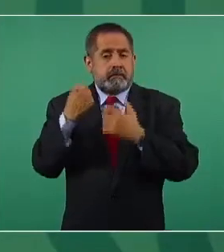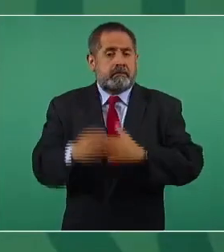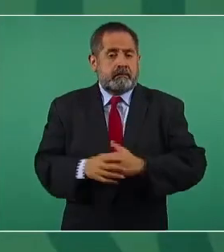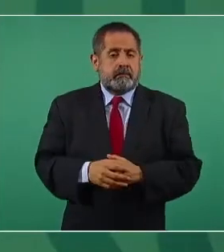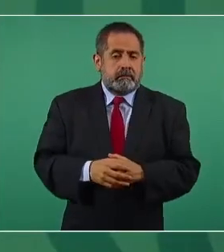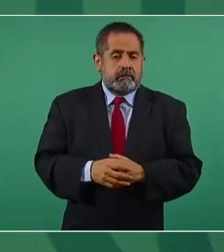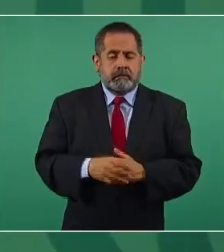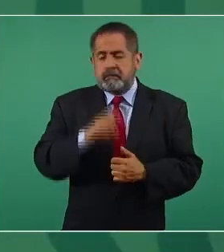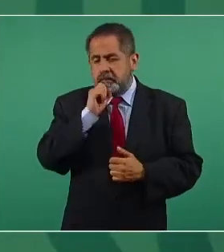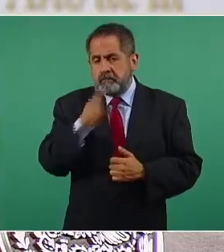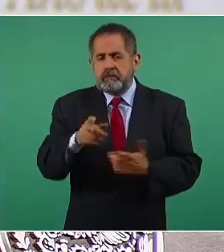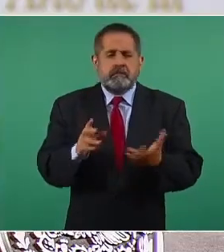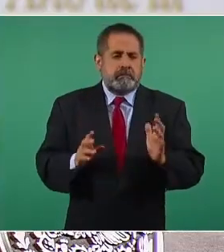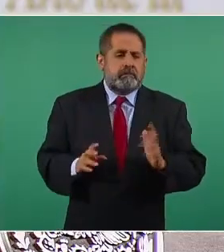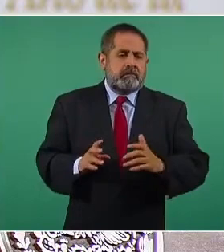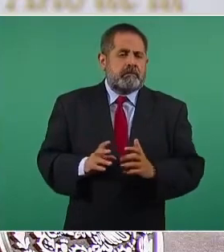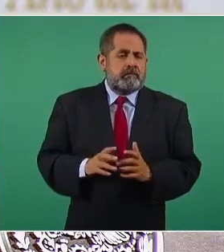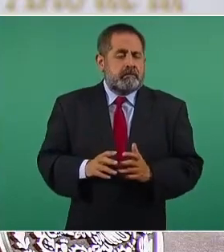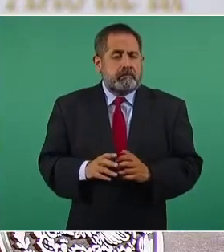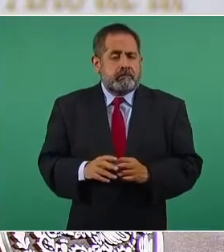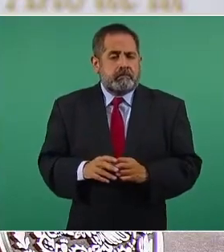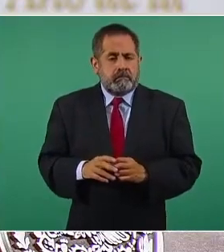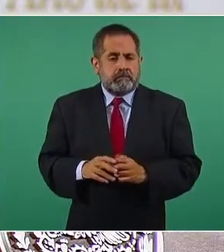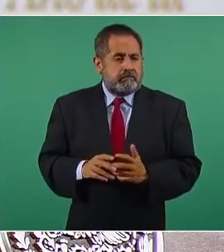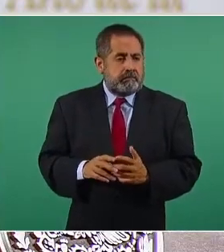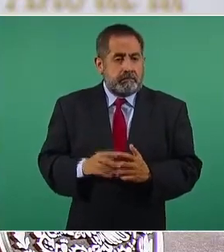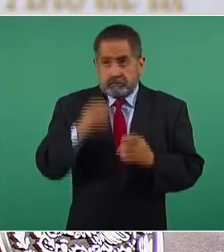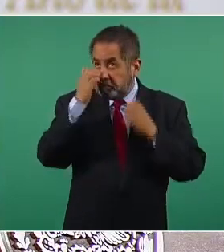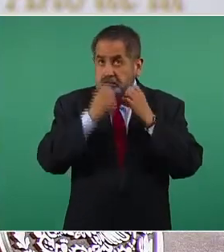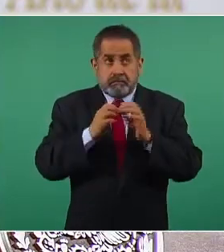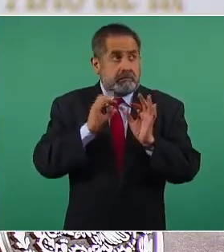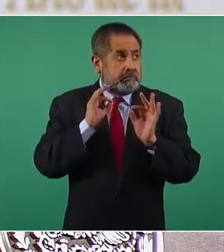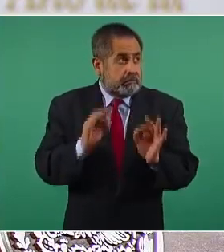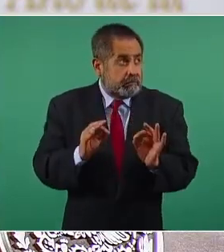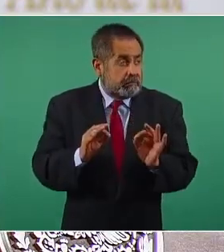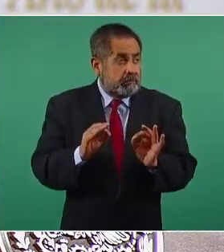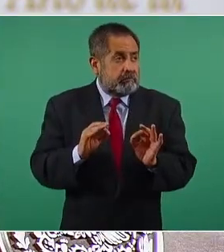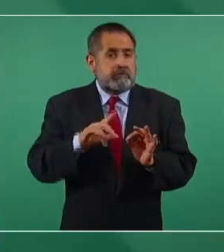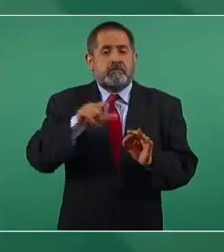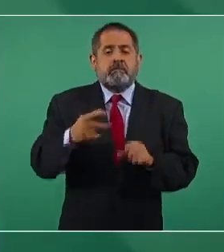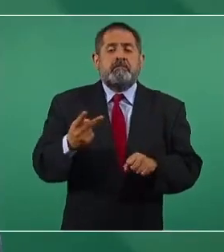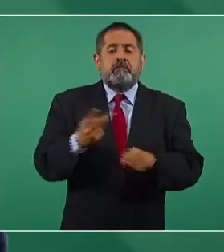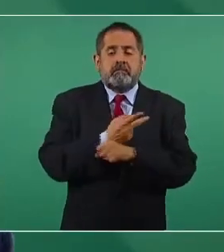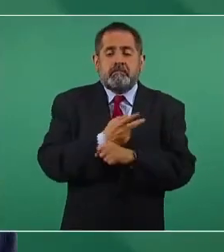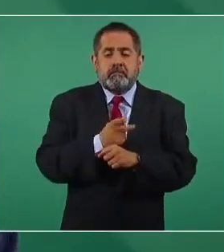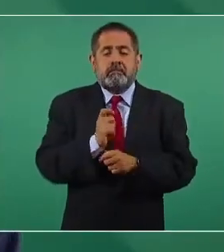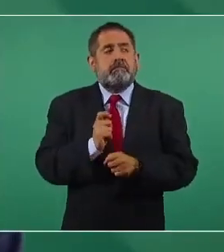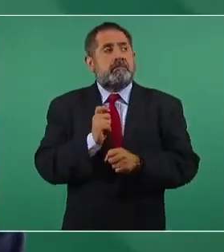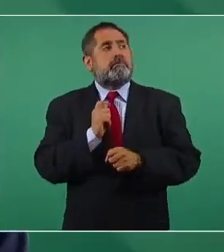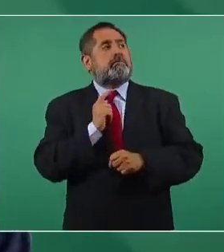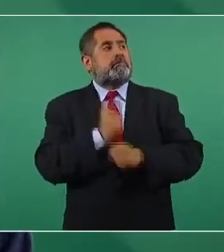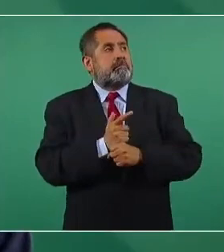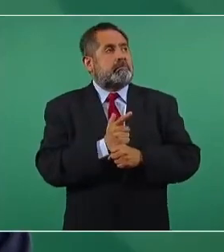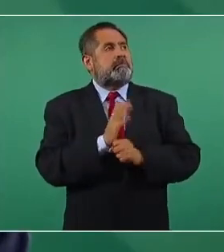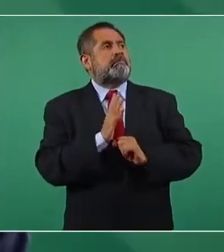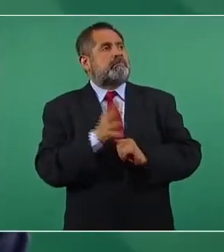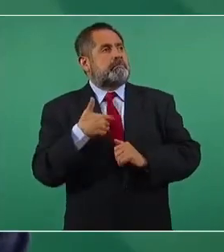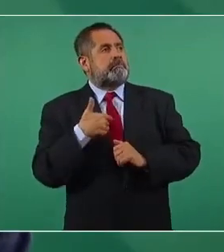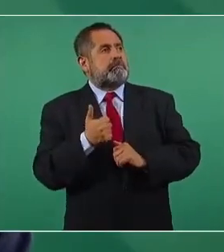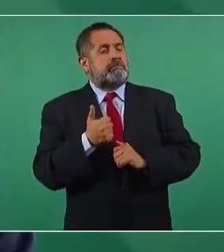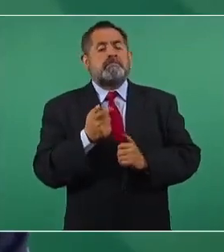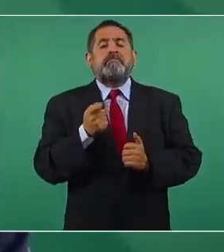y que a partir de ahí, de acuerdo a lo que arroje el diagnóstico,